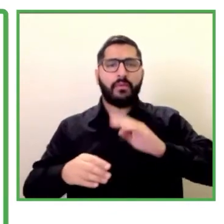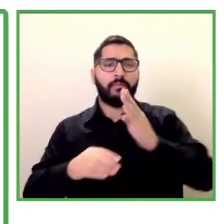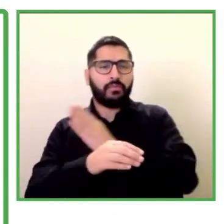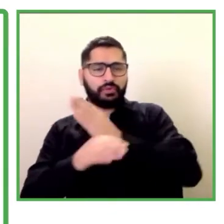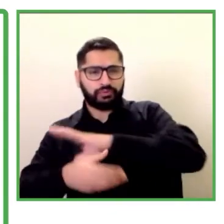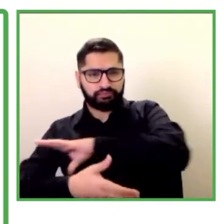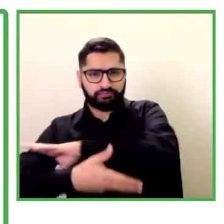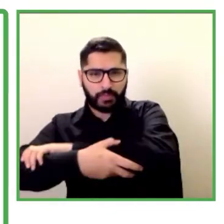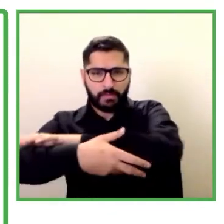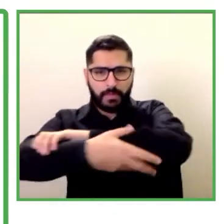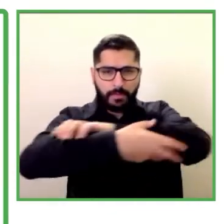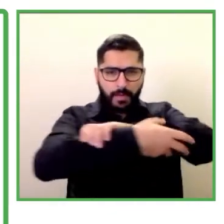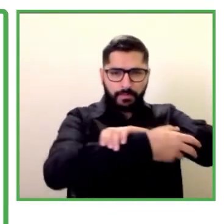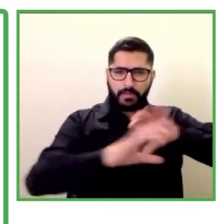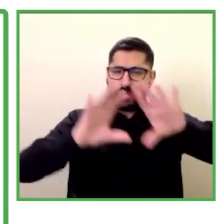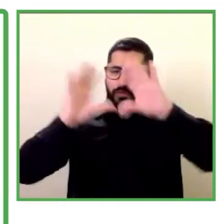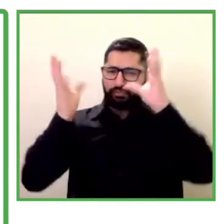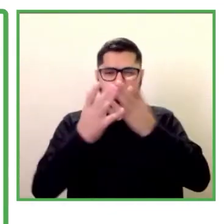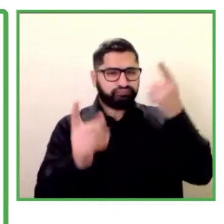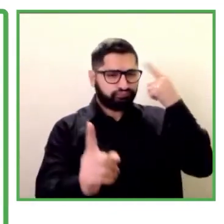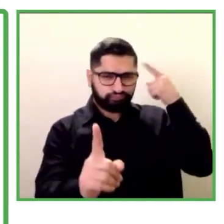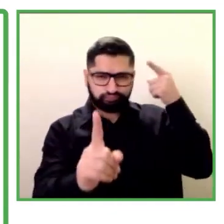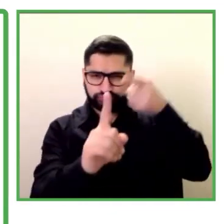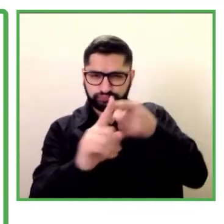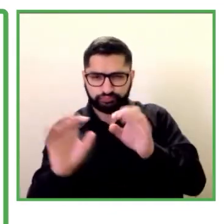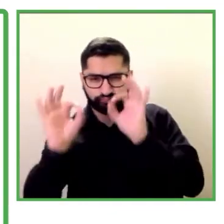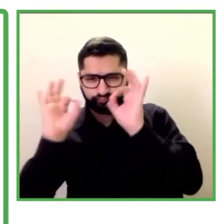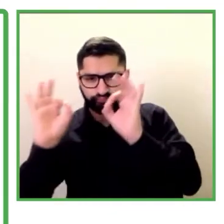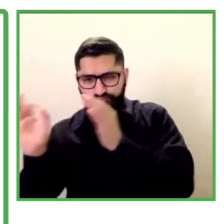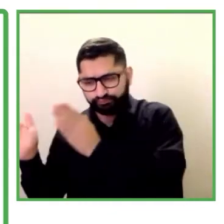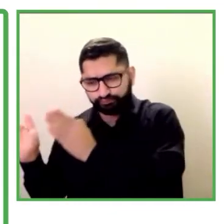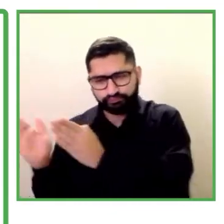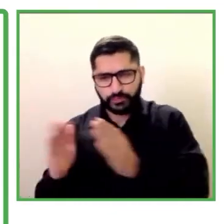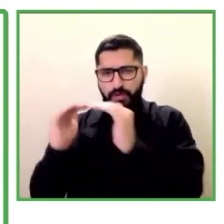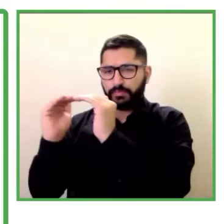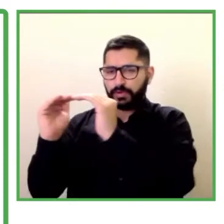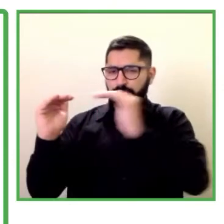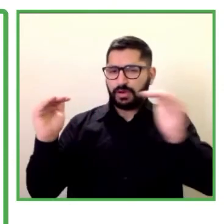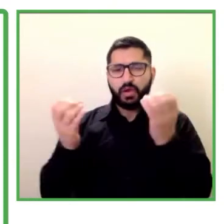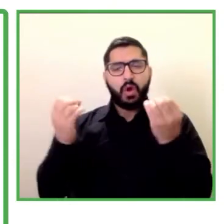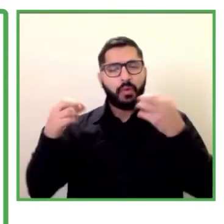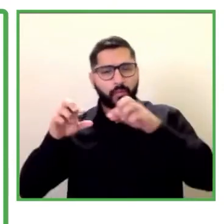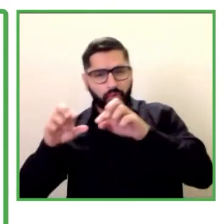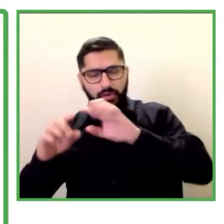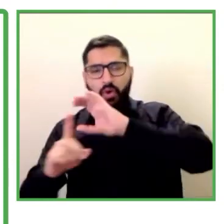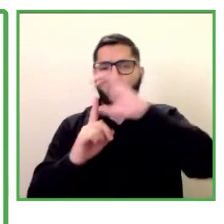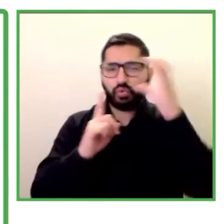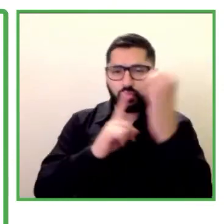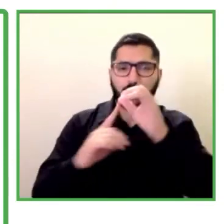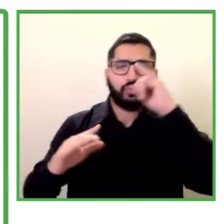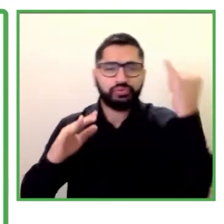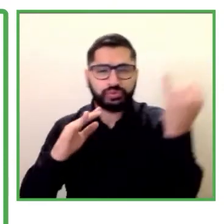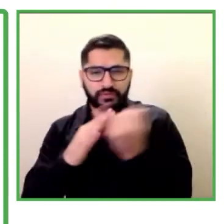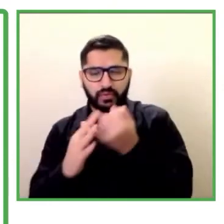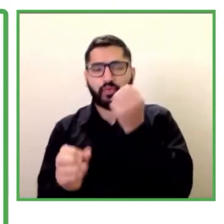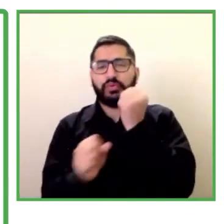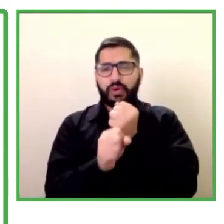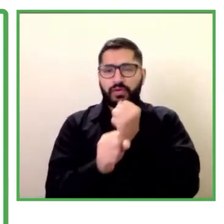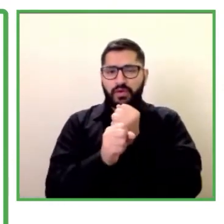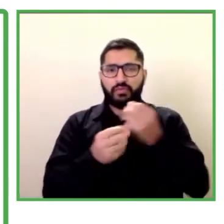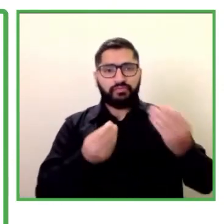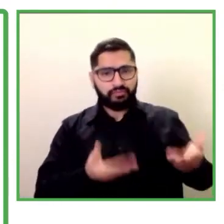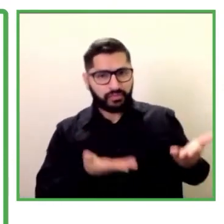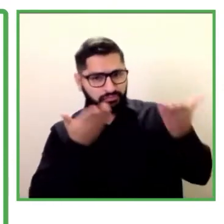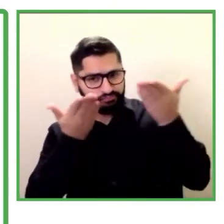cultura inclusiva en las organizaciones y equipos de trabajo te invitamos a ser parte de la red de empresas inclusivas